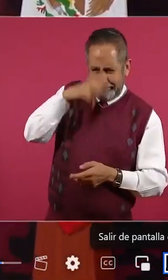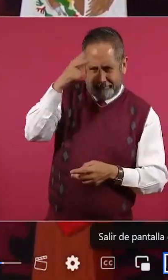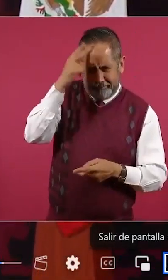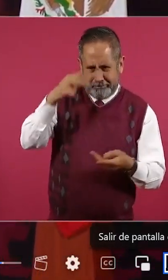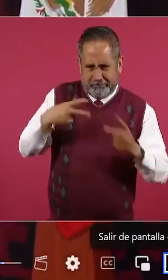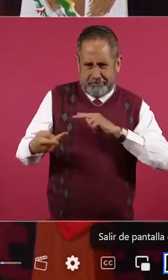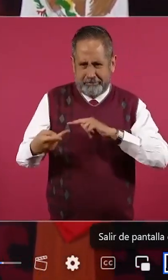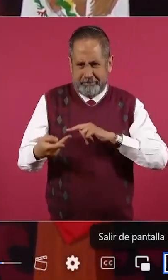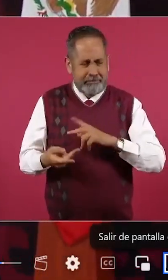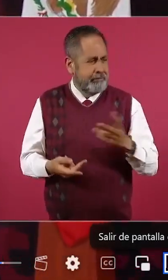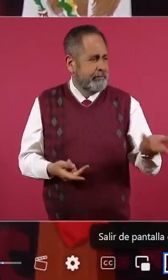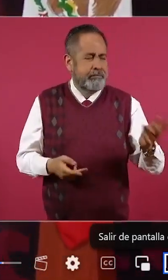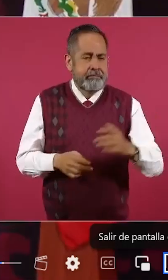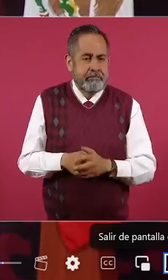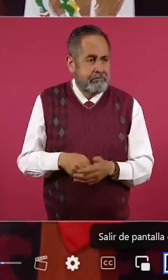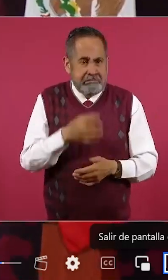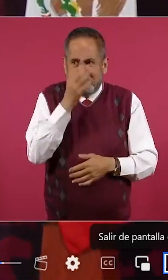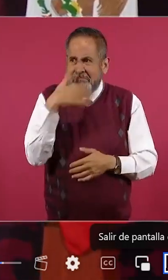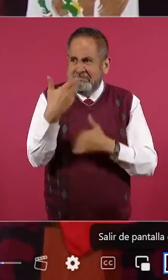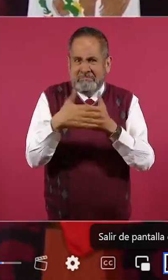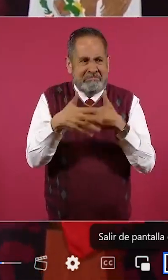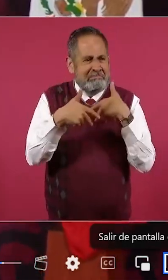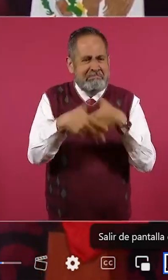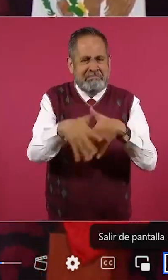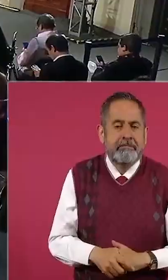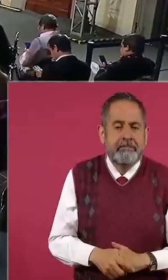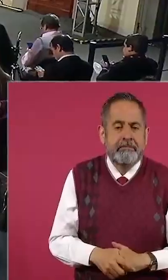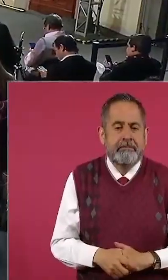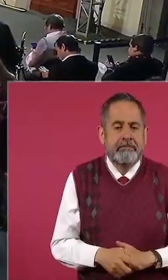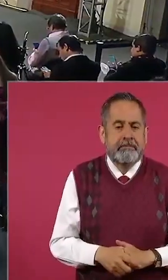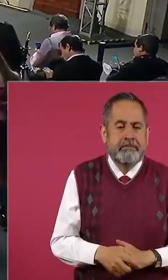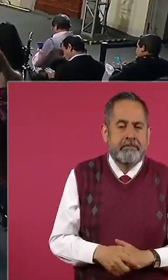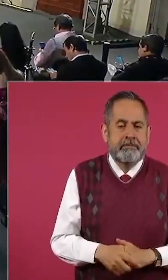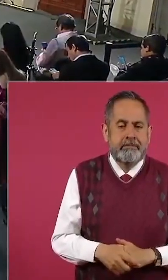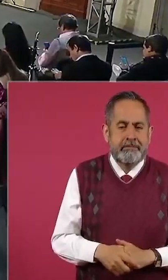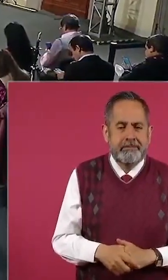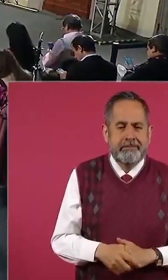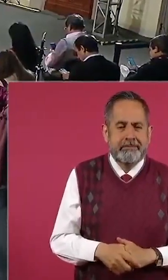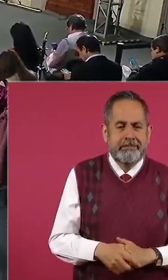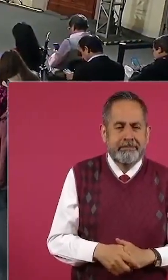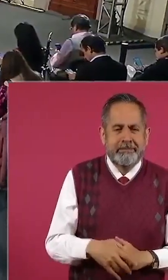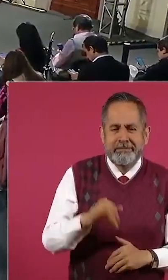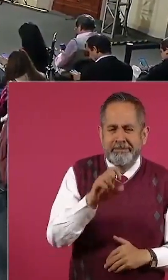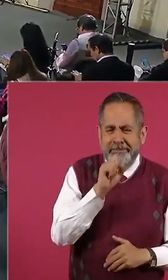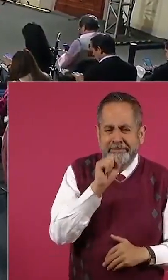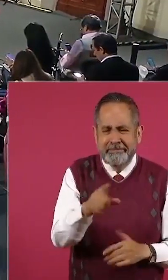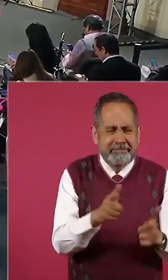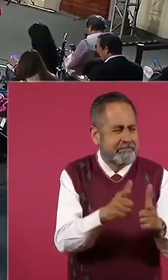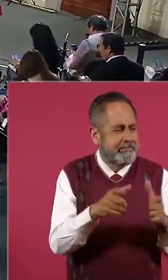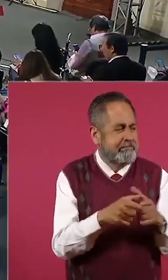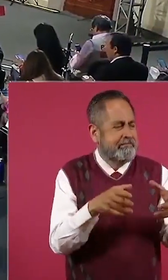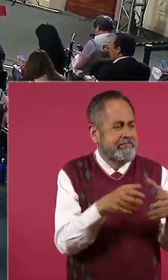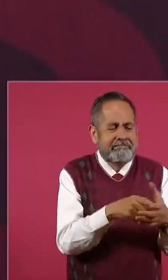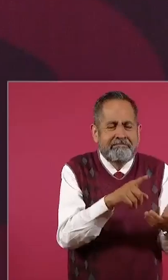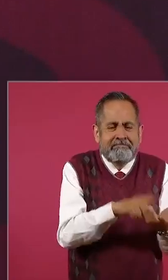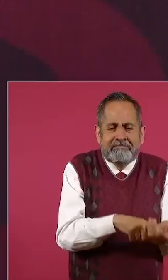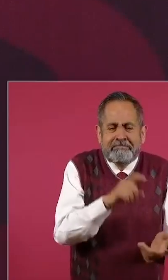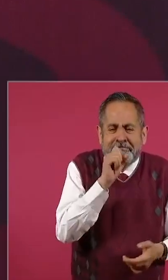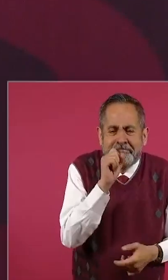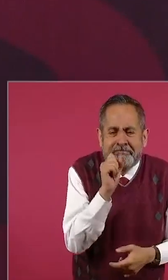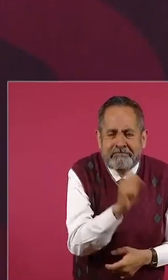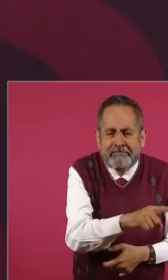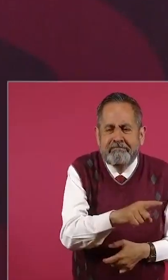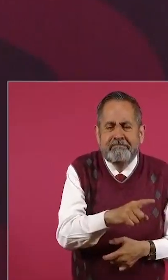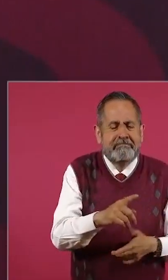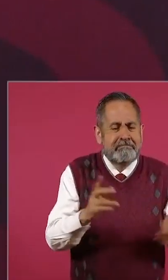Van hasta marchar por eso. Sí, porque es el mismo grupo. Son